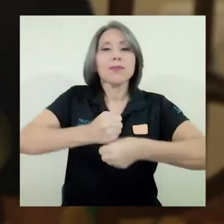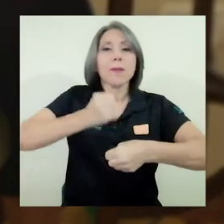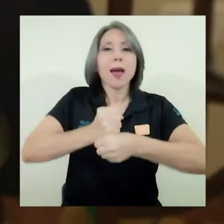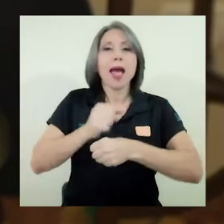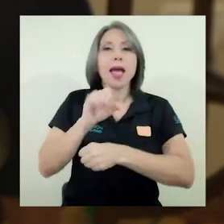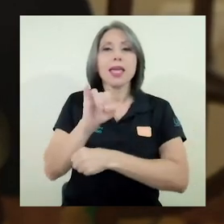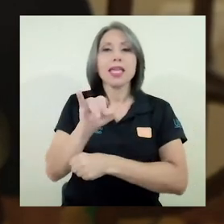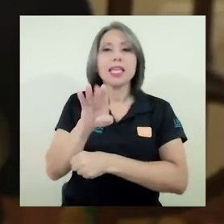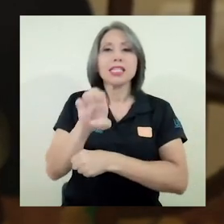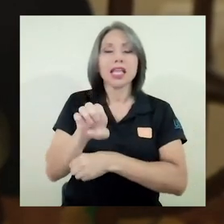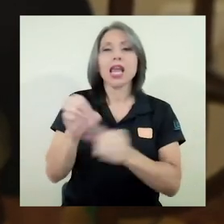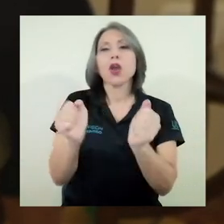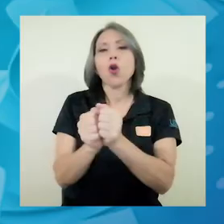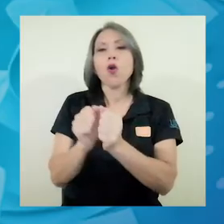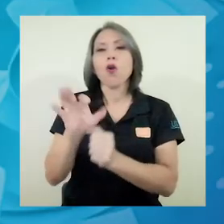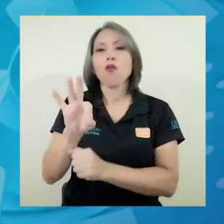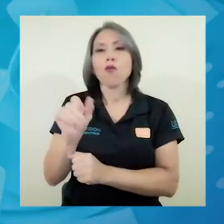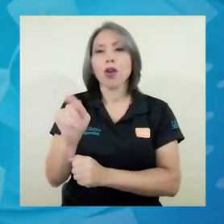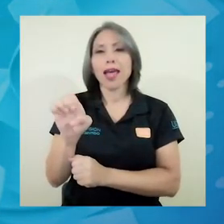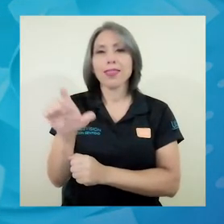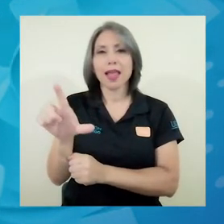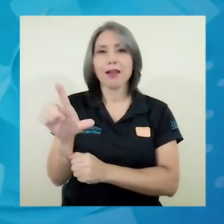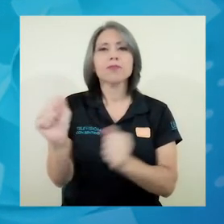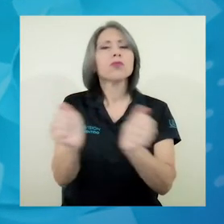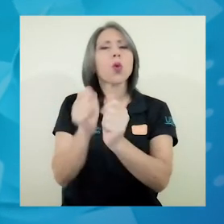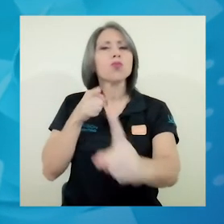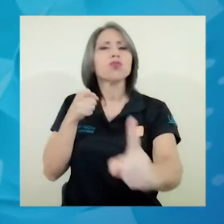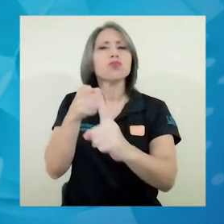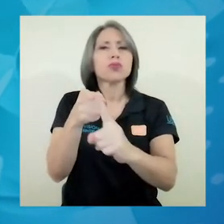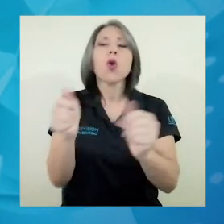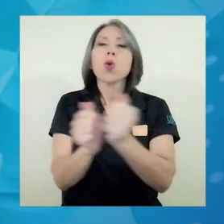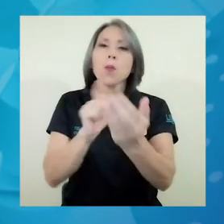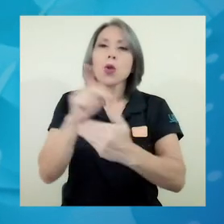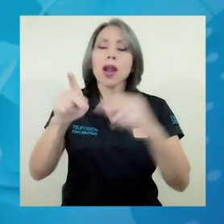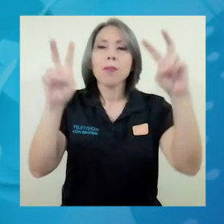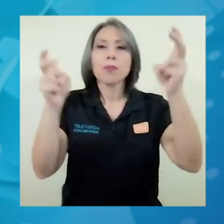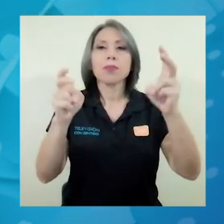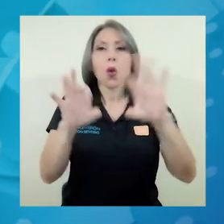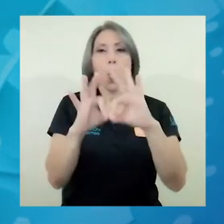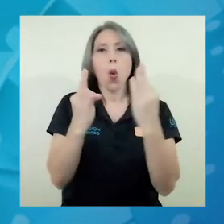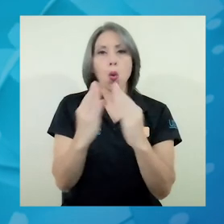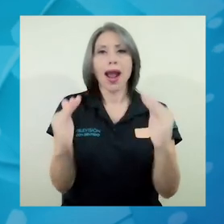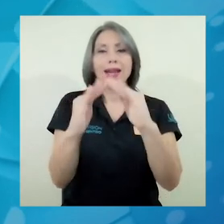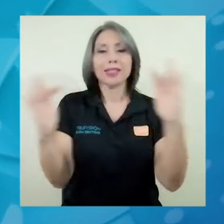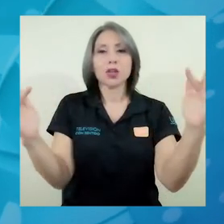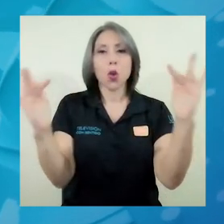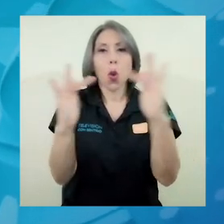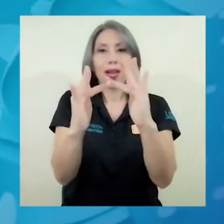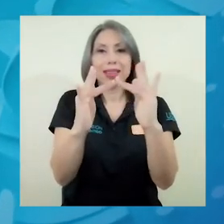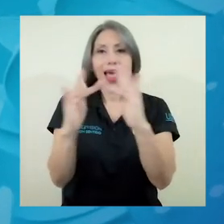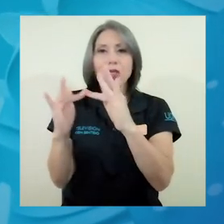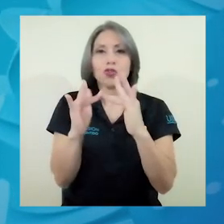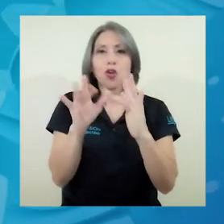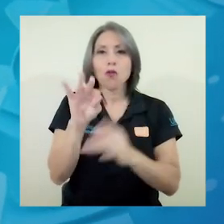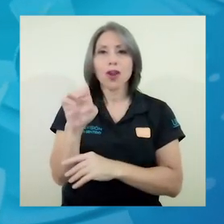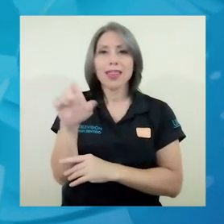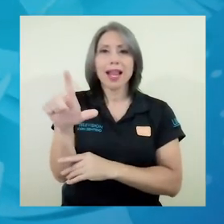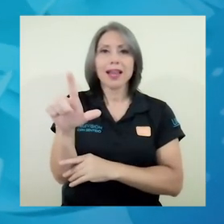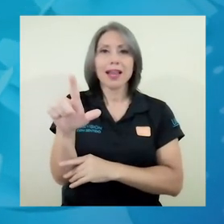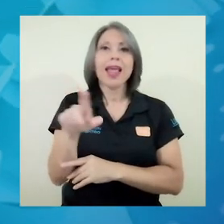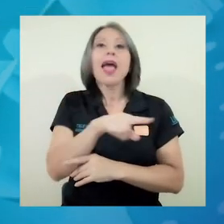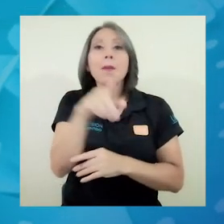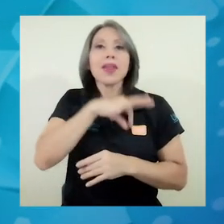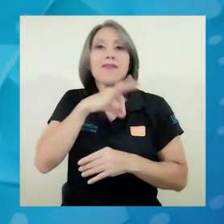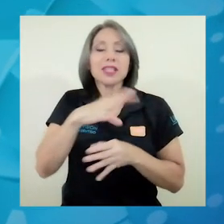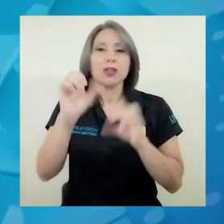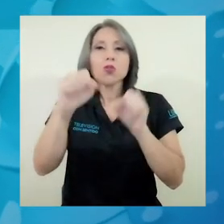FONATEL con el propósito de que a través del programa de Hogares Conectados de FONATEL pueda incluirse como beneficiarios de este